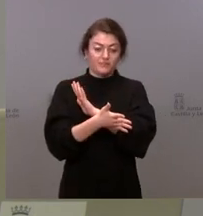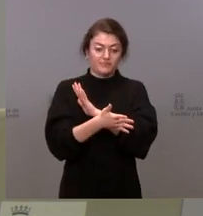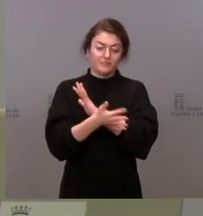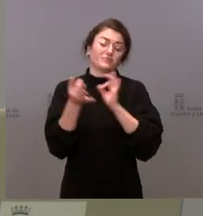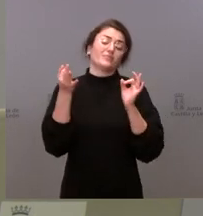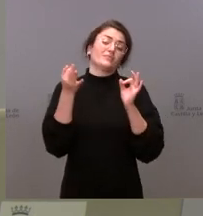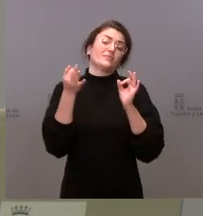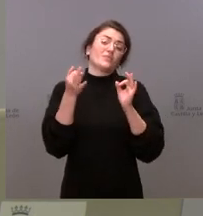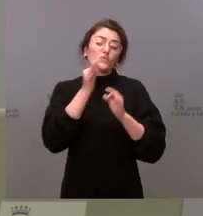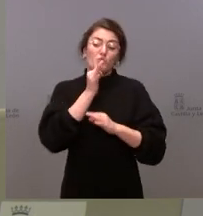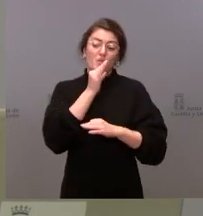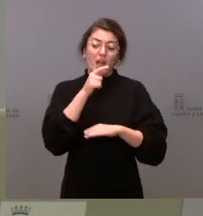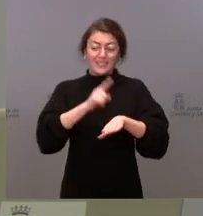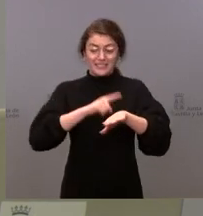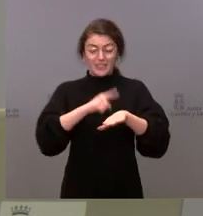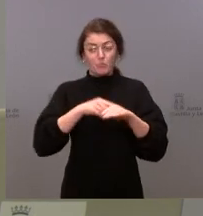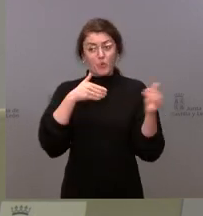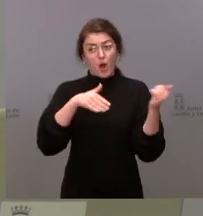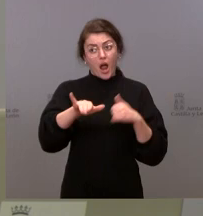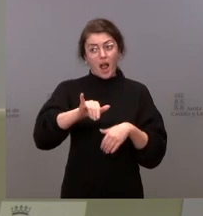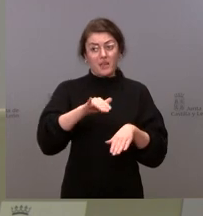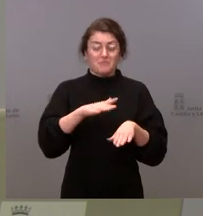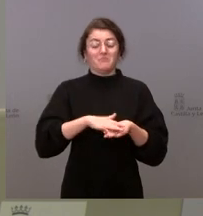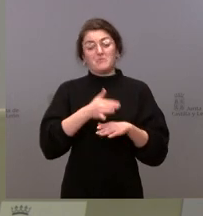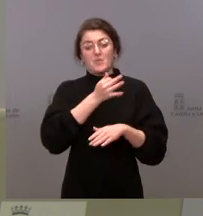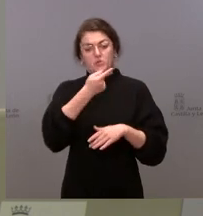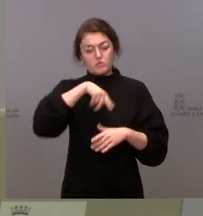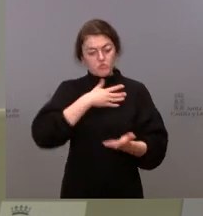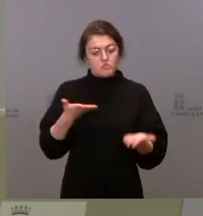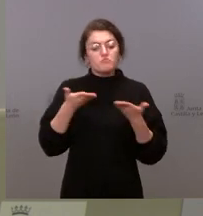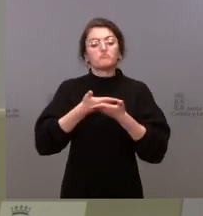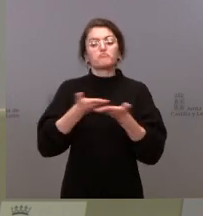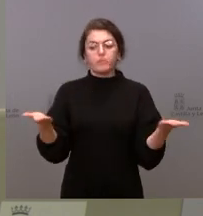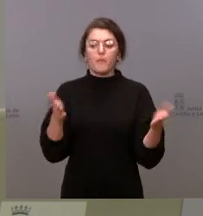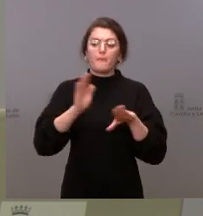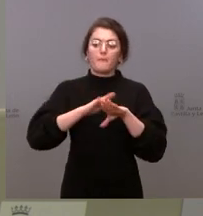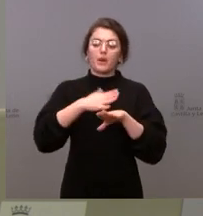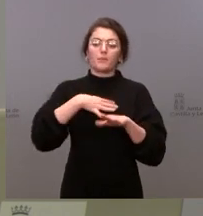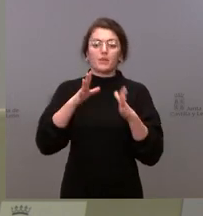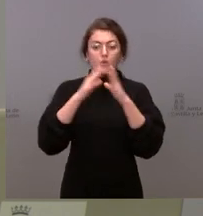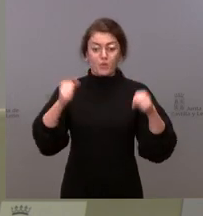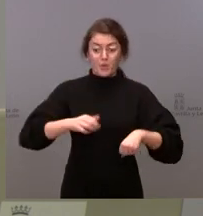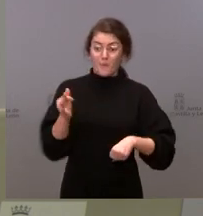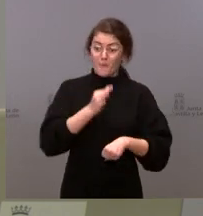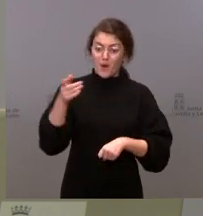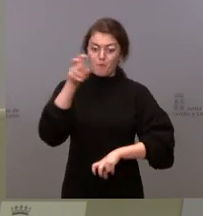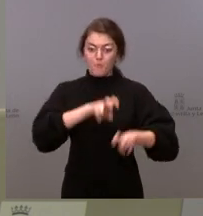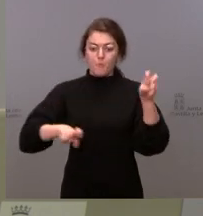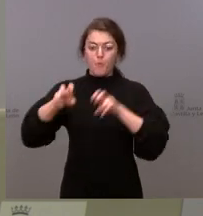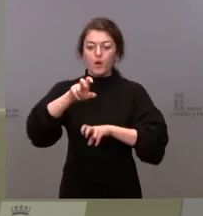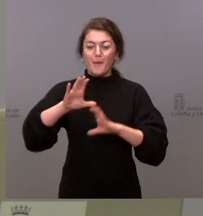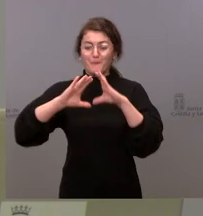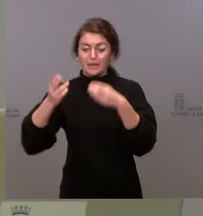tiempo y, por nuestra parte, mano tendida para intentar alcanzar acuerdos. Y también para buscar compromisos en los partidos de la oposición